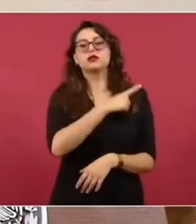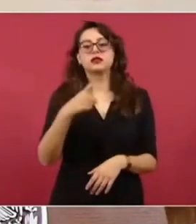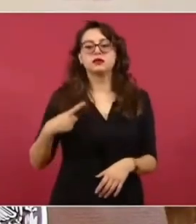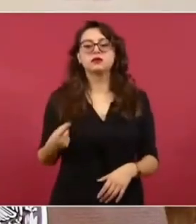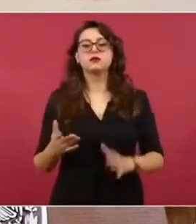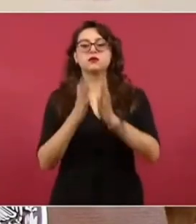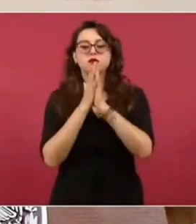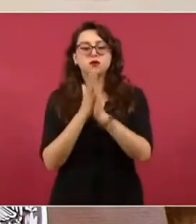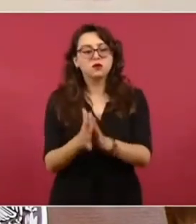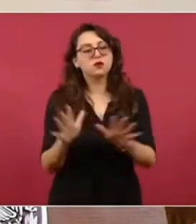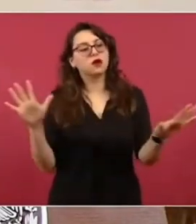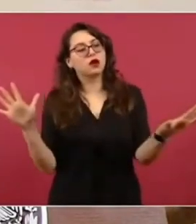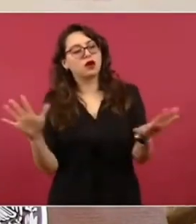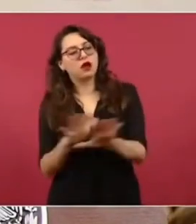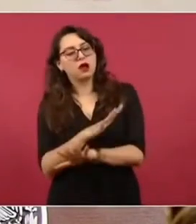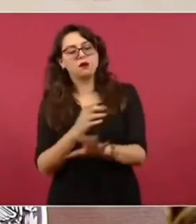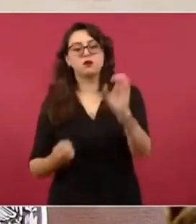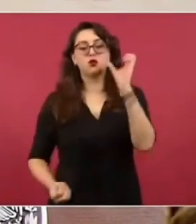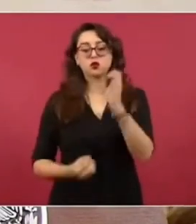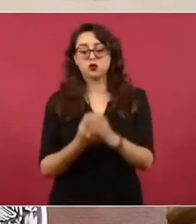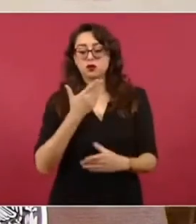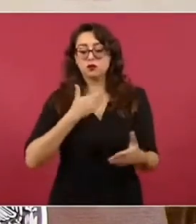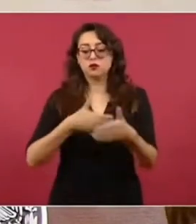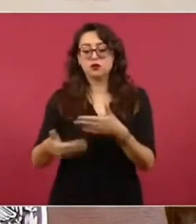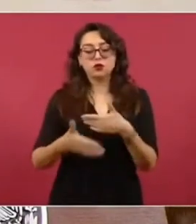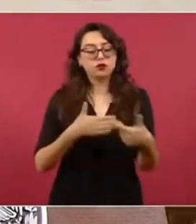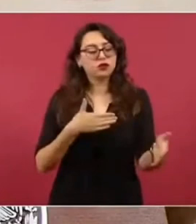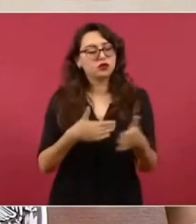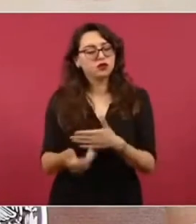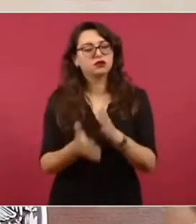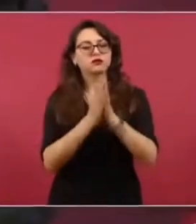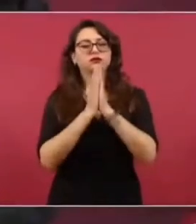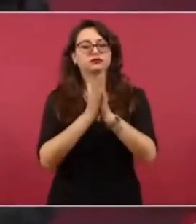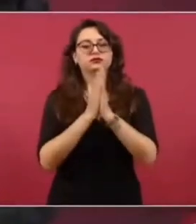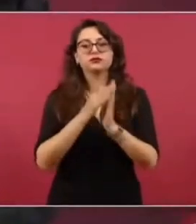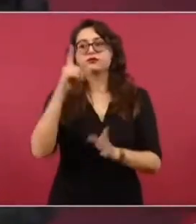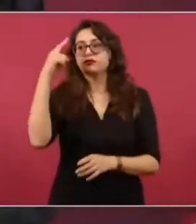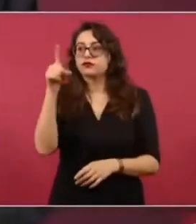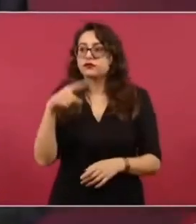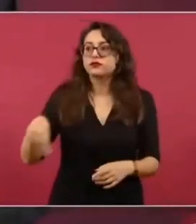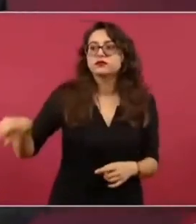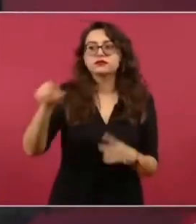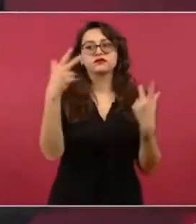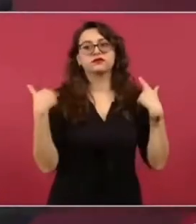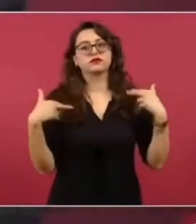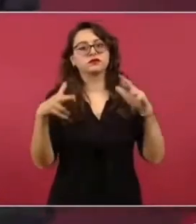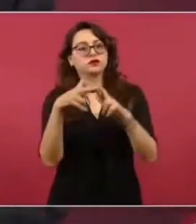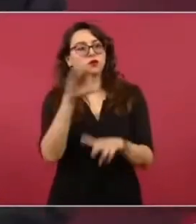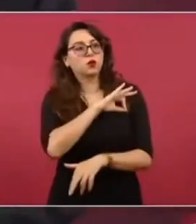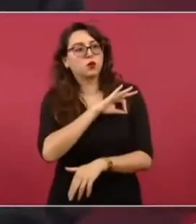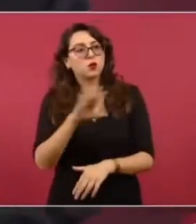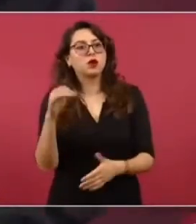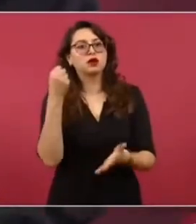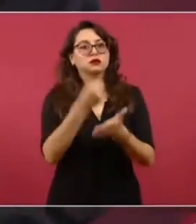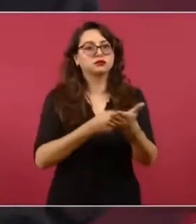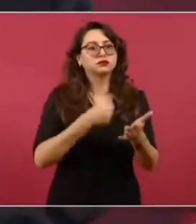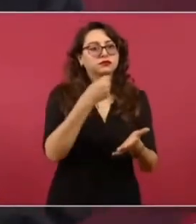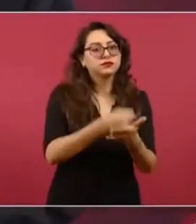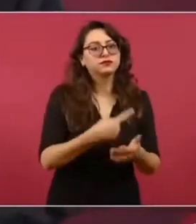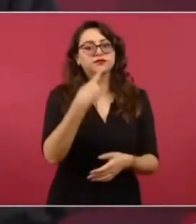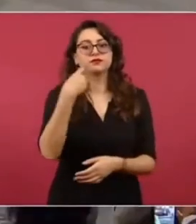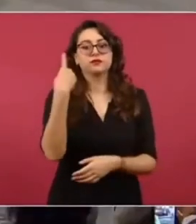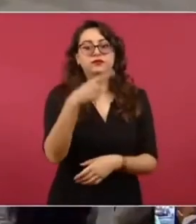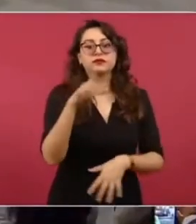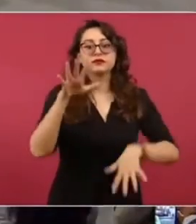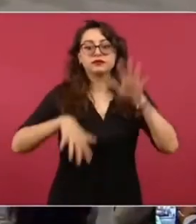Las disposiciones para participar en los procesos de ascenso y promoción excluyen a compañeros por causas